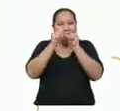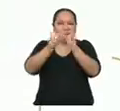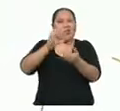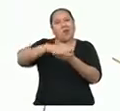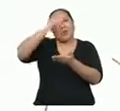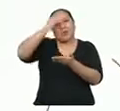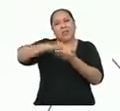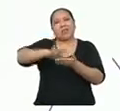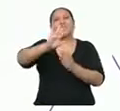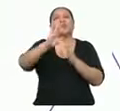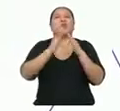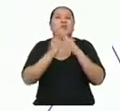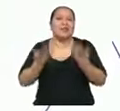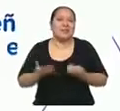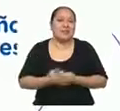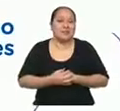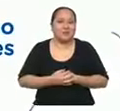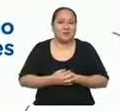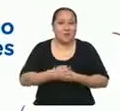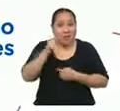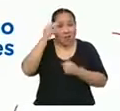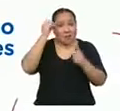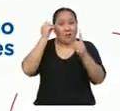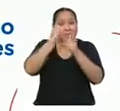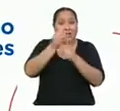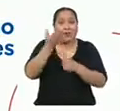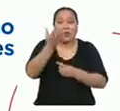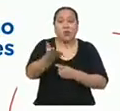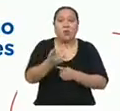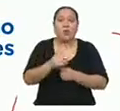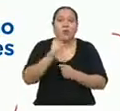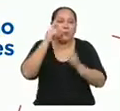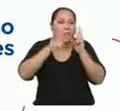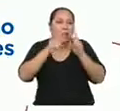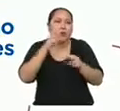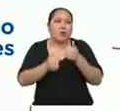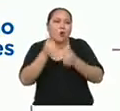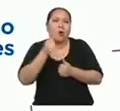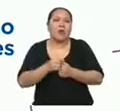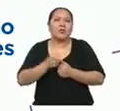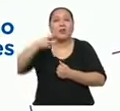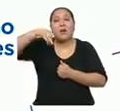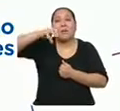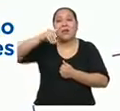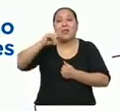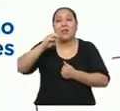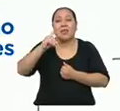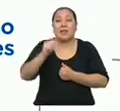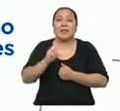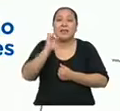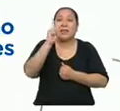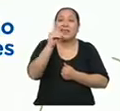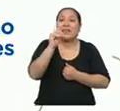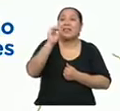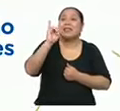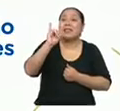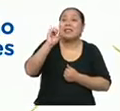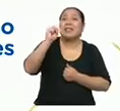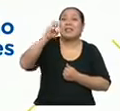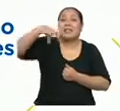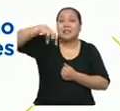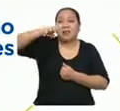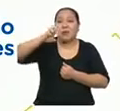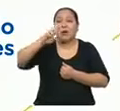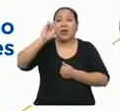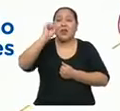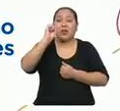aprendiendo en sus hogares. El reto será que calculen las medidas de dispersión de los datos cuantitativos que